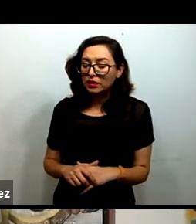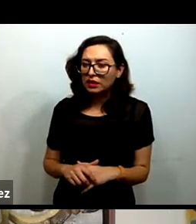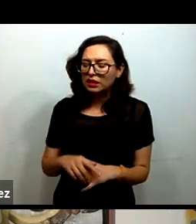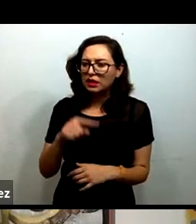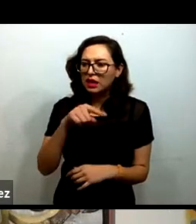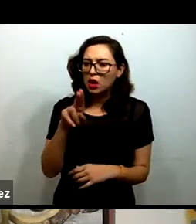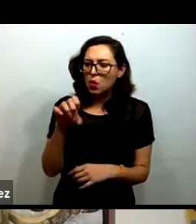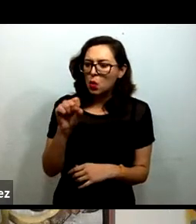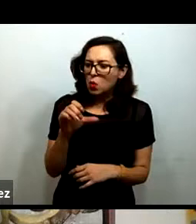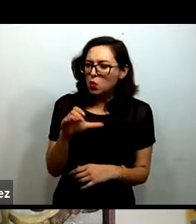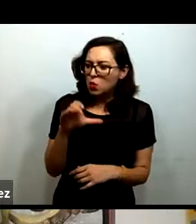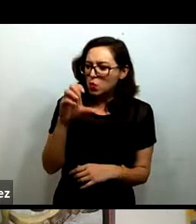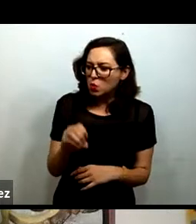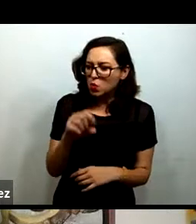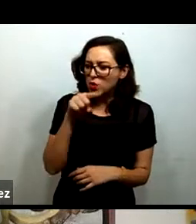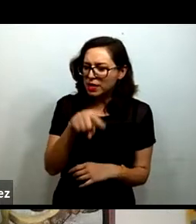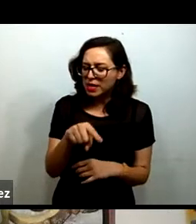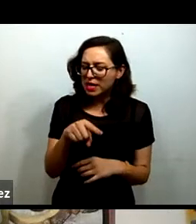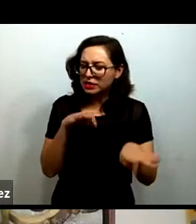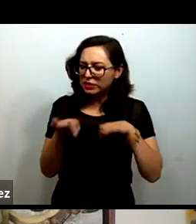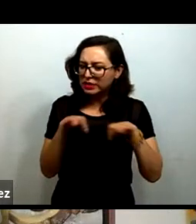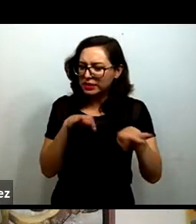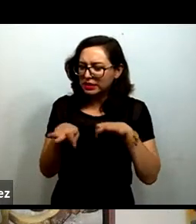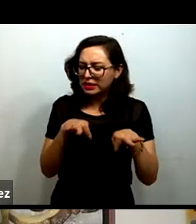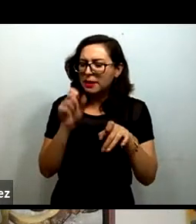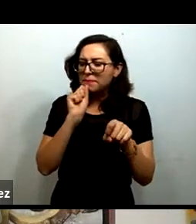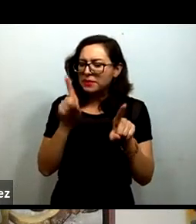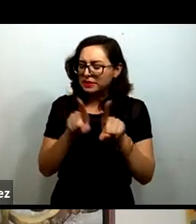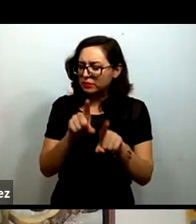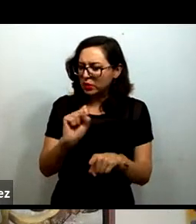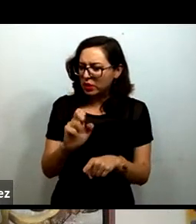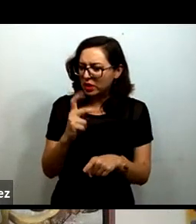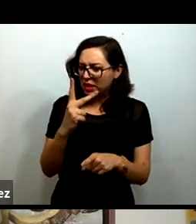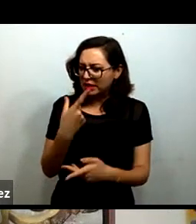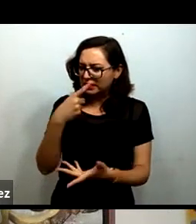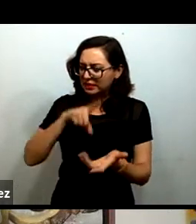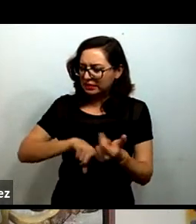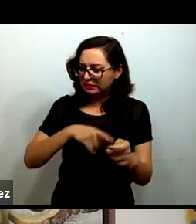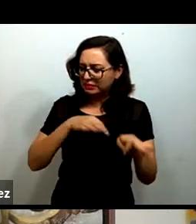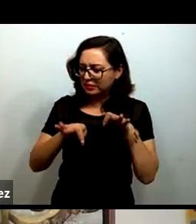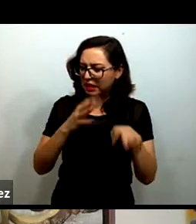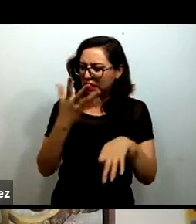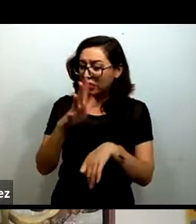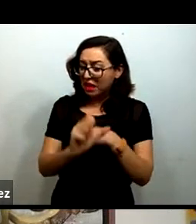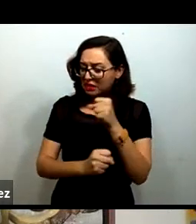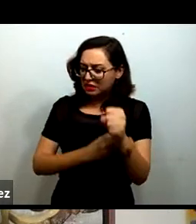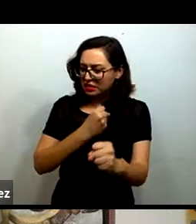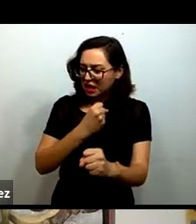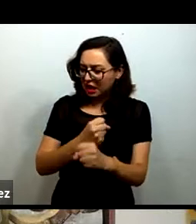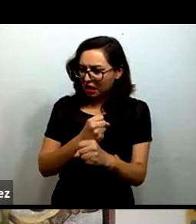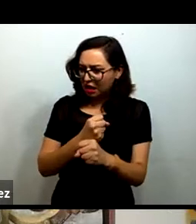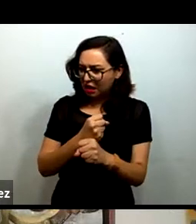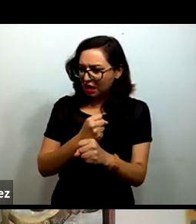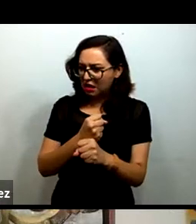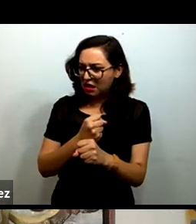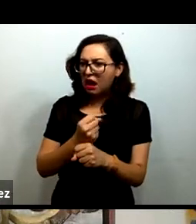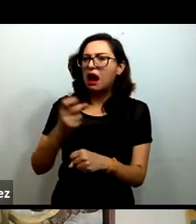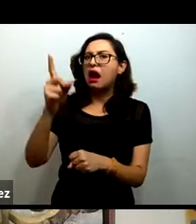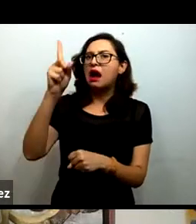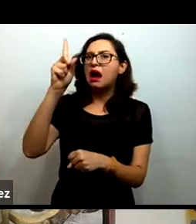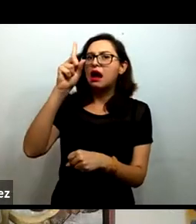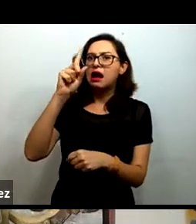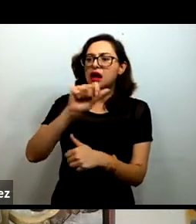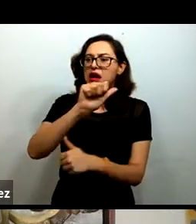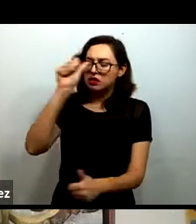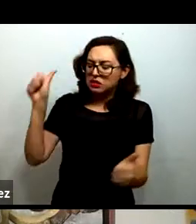Colaboró durante 10 años en la Secretaría de Educación Pública, en donde ocupó cargos como asesora del Subsecretario de Educación